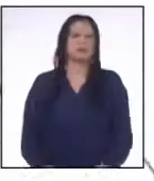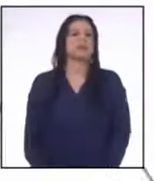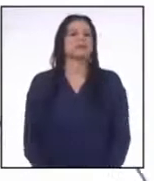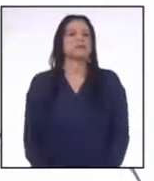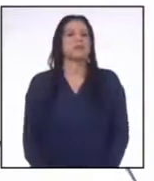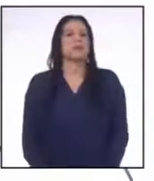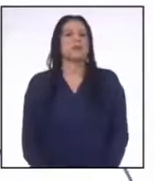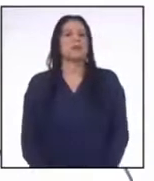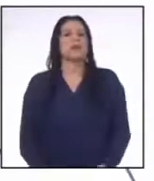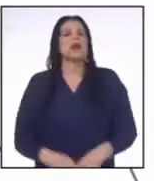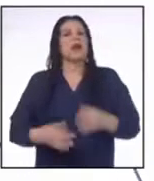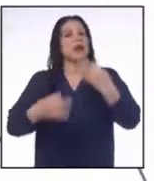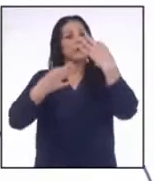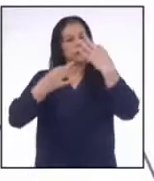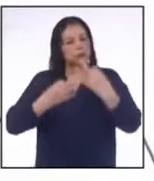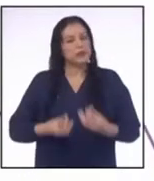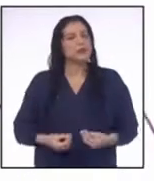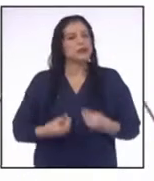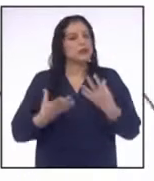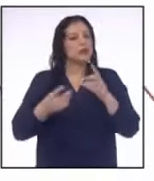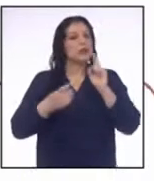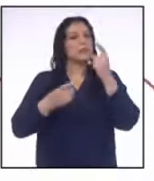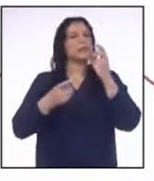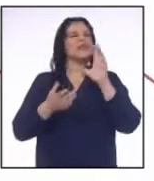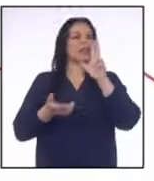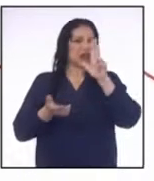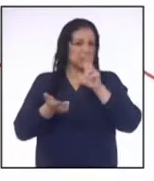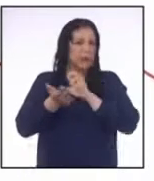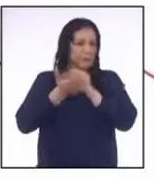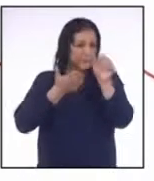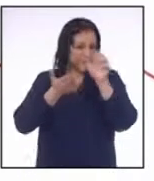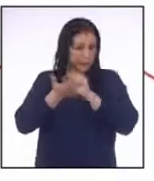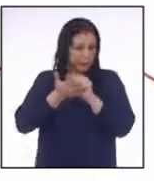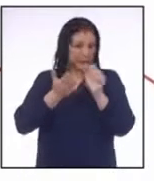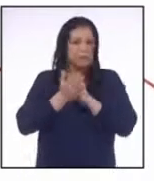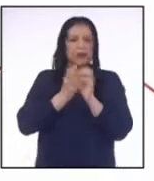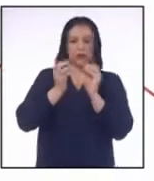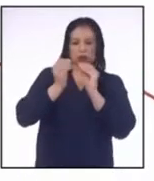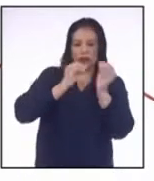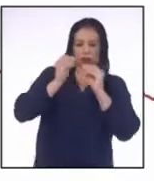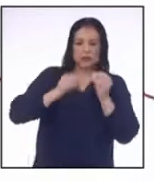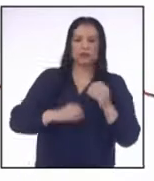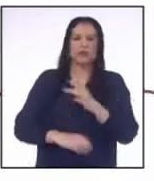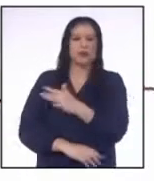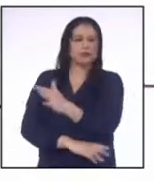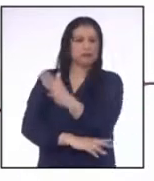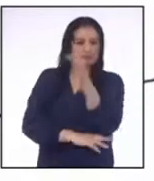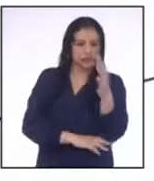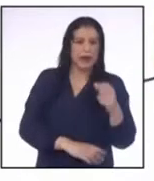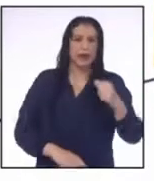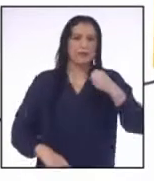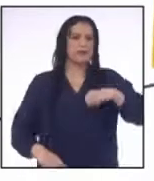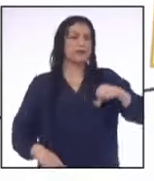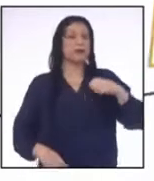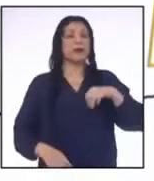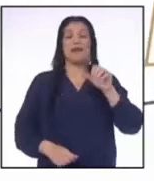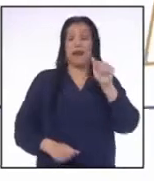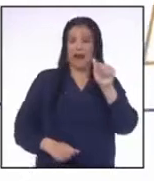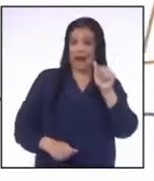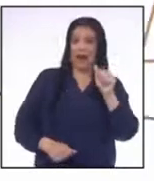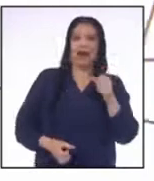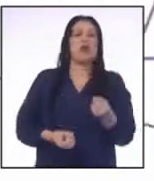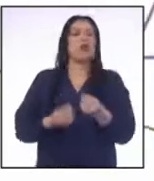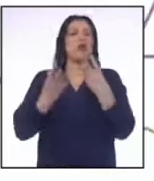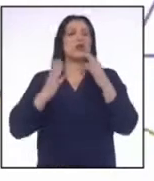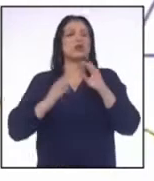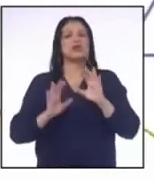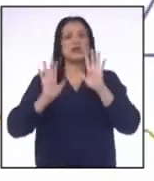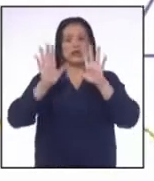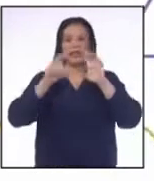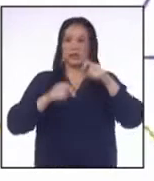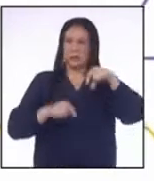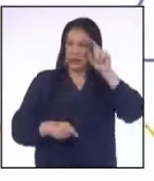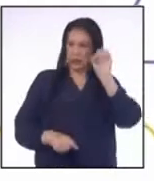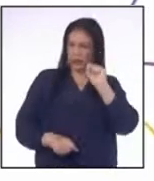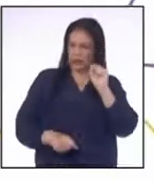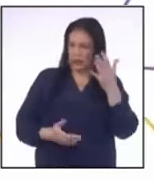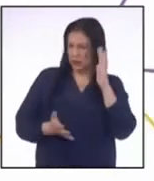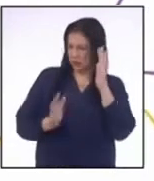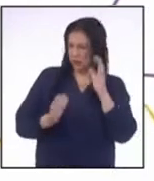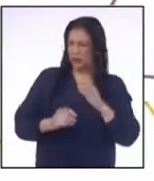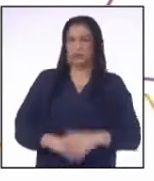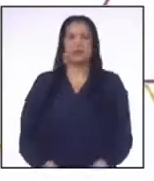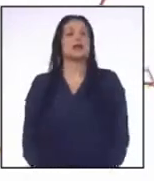El presupuesto asignado en el primer trimestre a operaciones y mantenimiento de áreas verdes en el municipio A Es 10 millones de soles